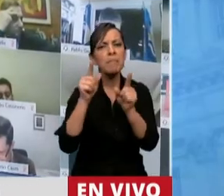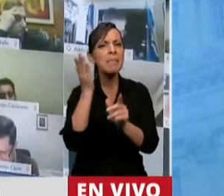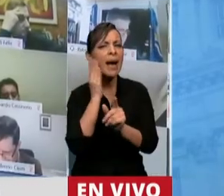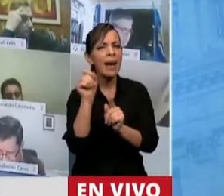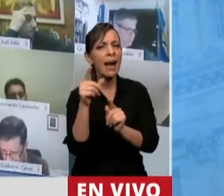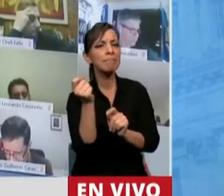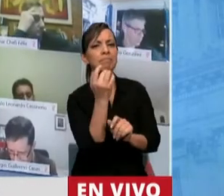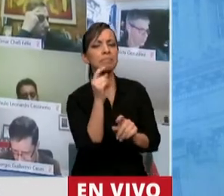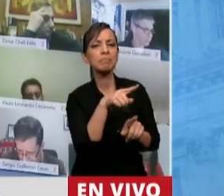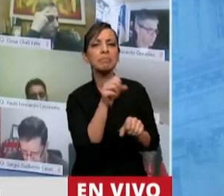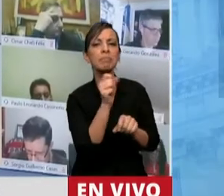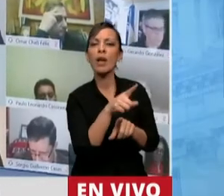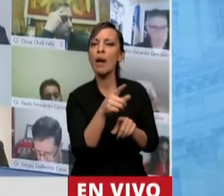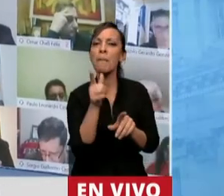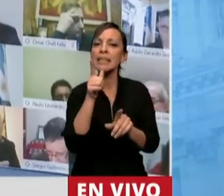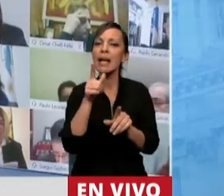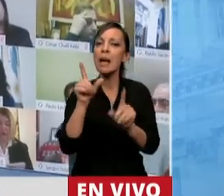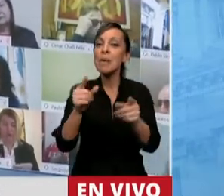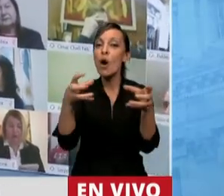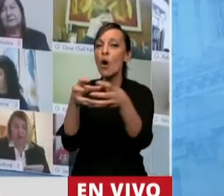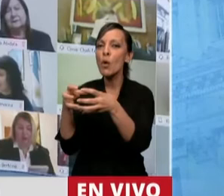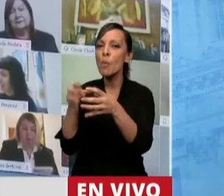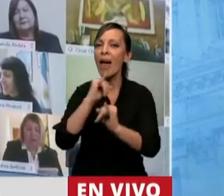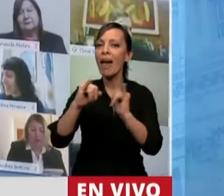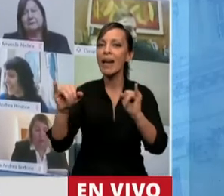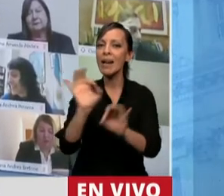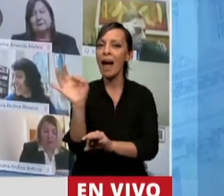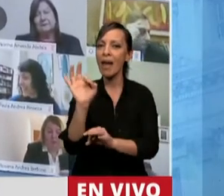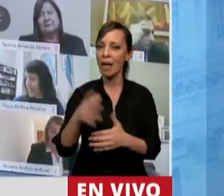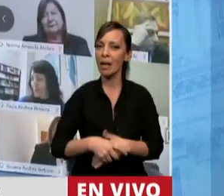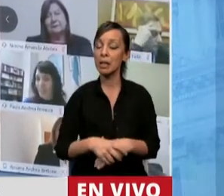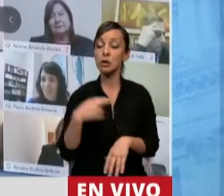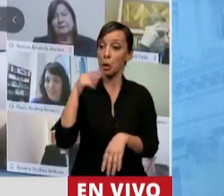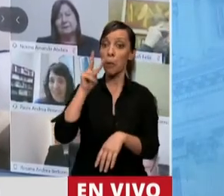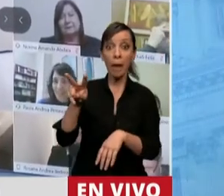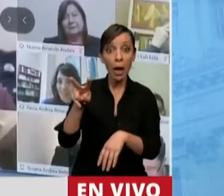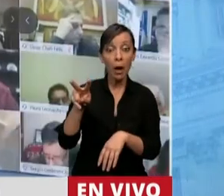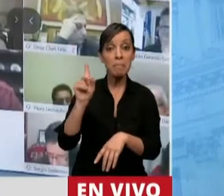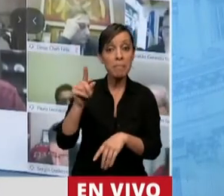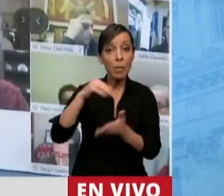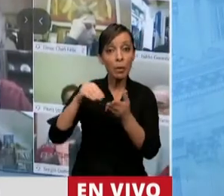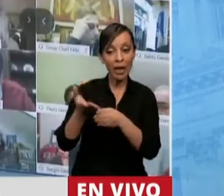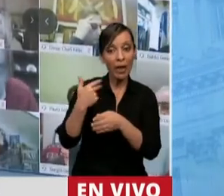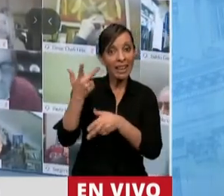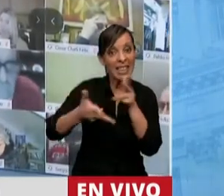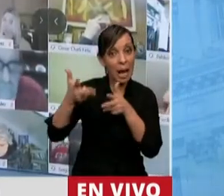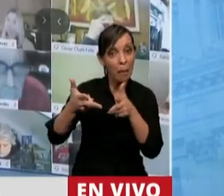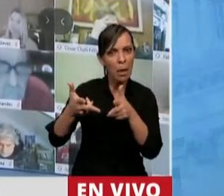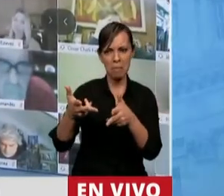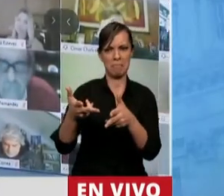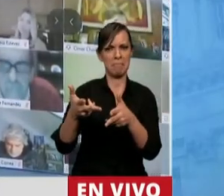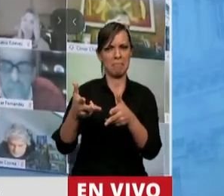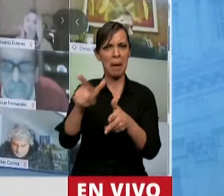le han informado ni siquiera a los propios. No puedo entender otra cosa cuando escucho al diputado preopinante, al cual evidentemente